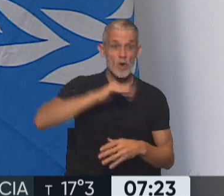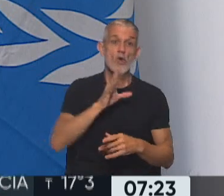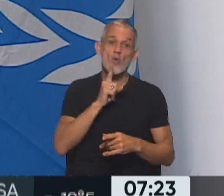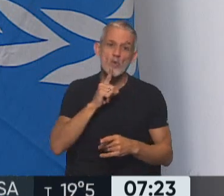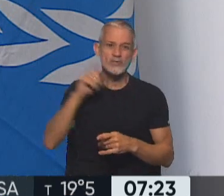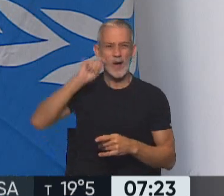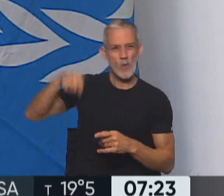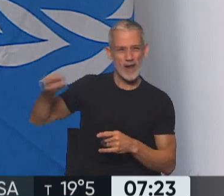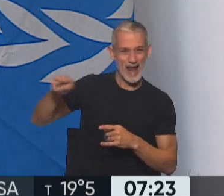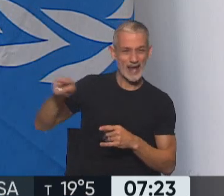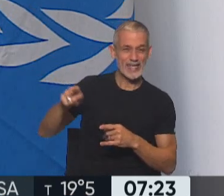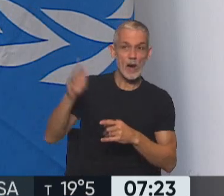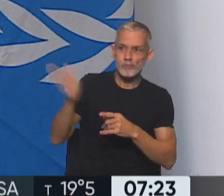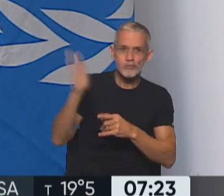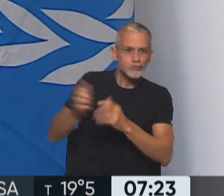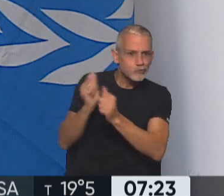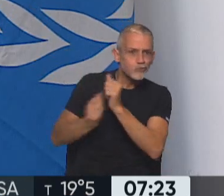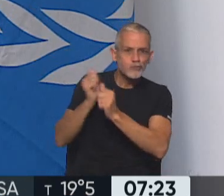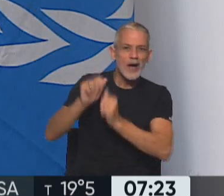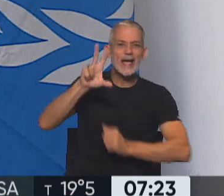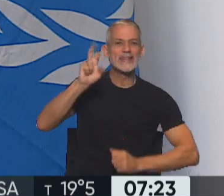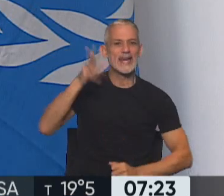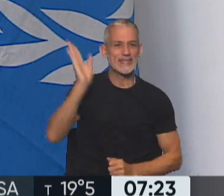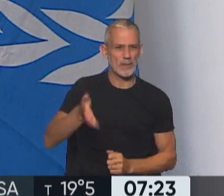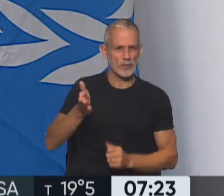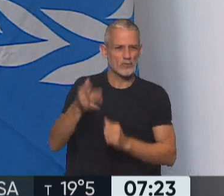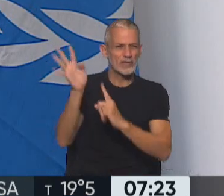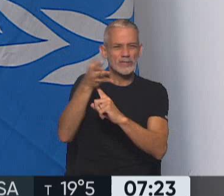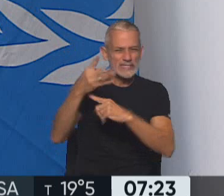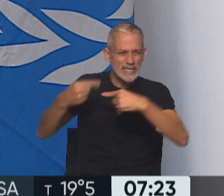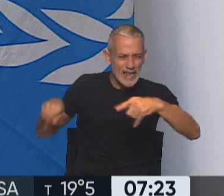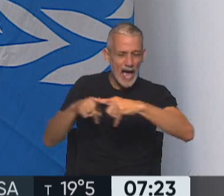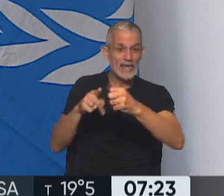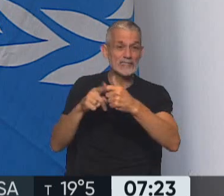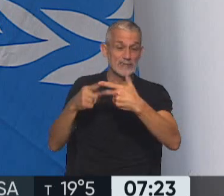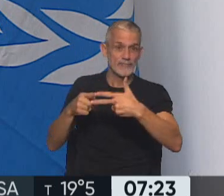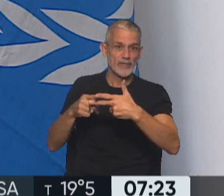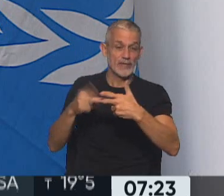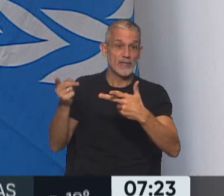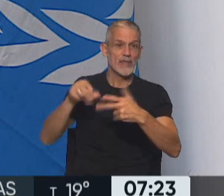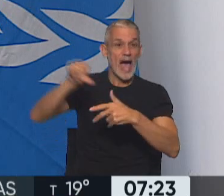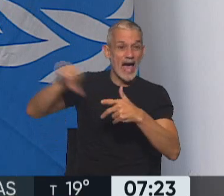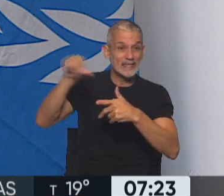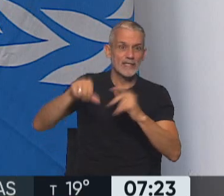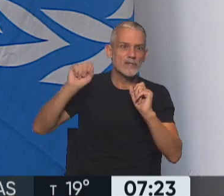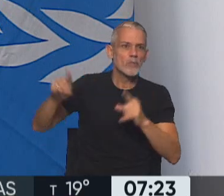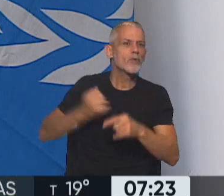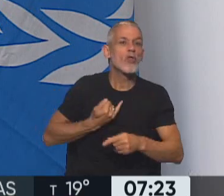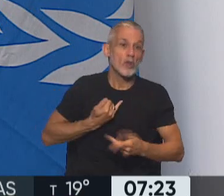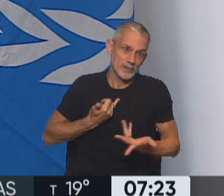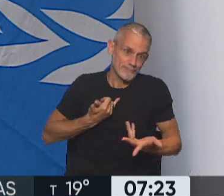Ucrania, producen entre los dos el 30% de los cereales y el 50% de las oleaginosas, de los aceites.